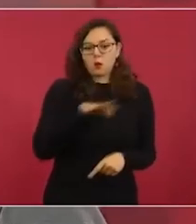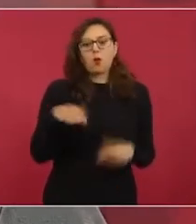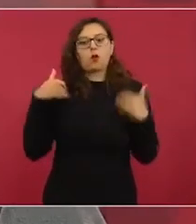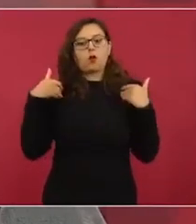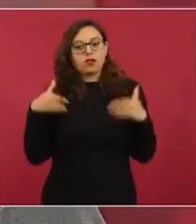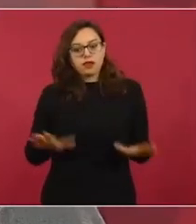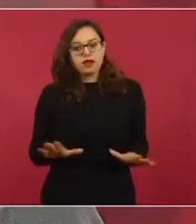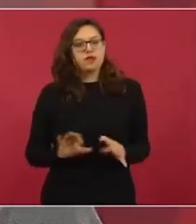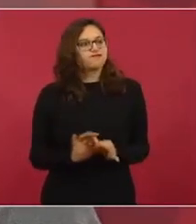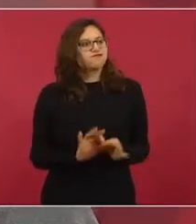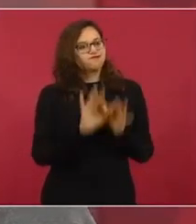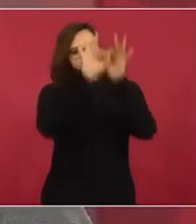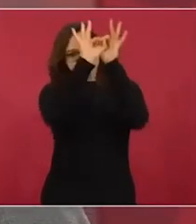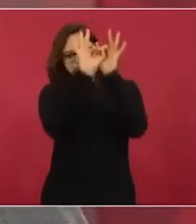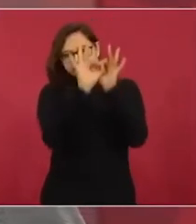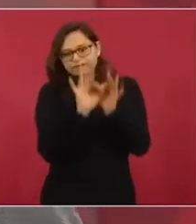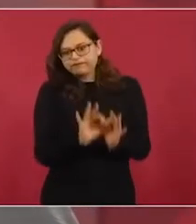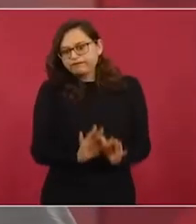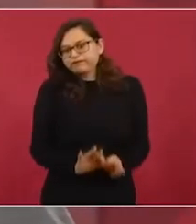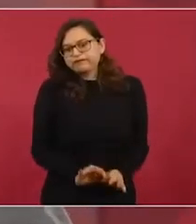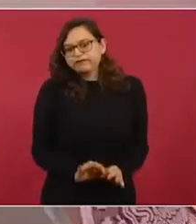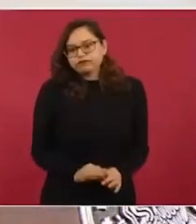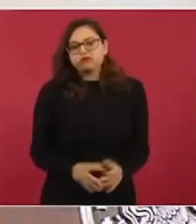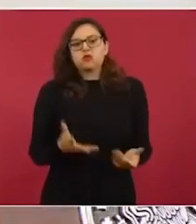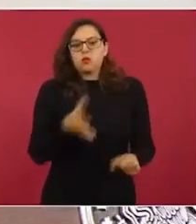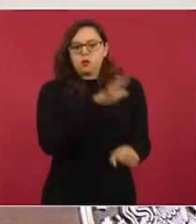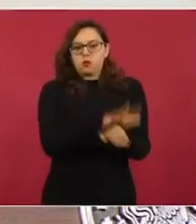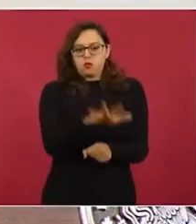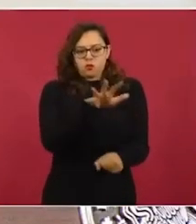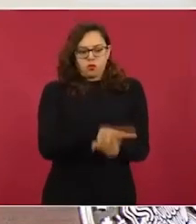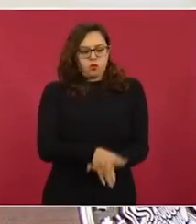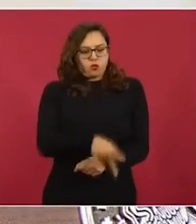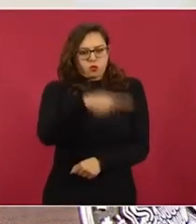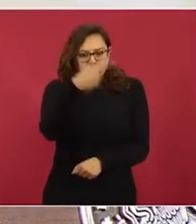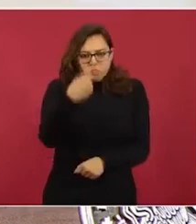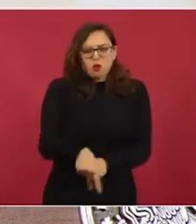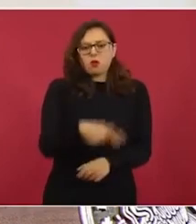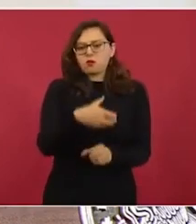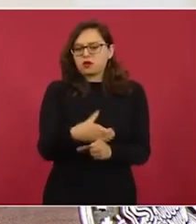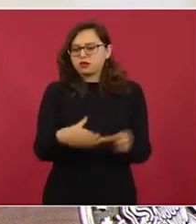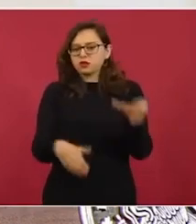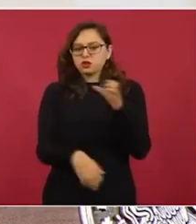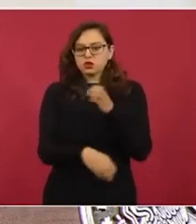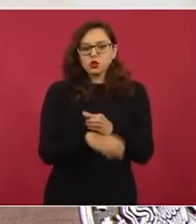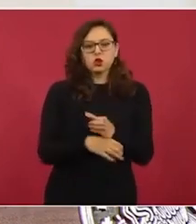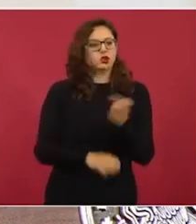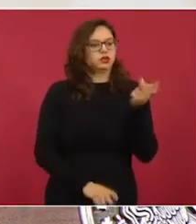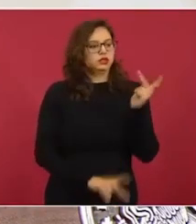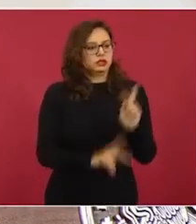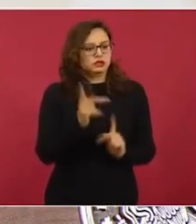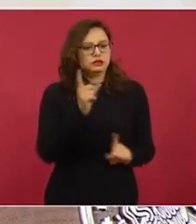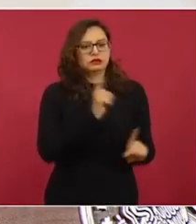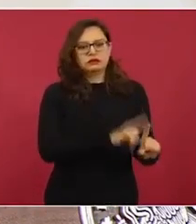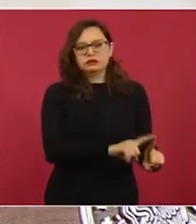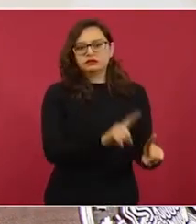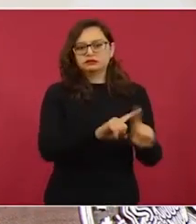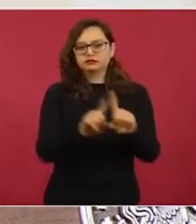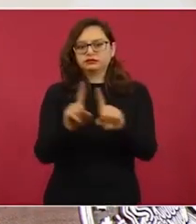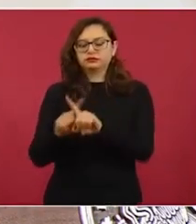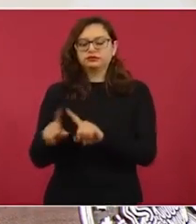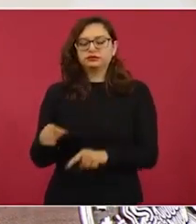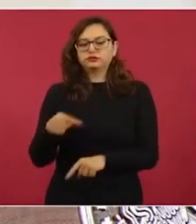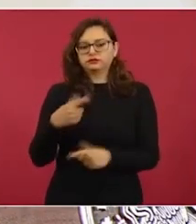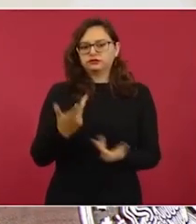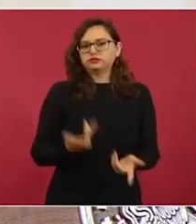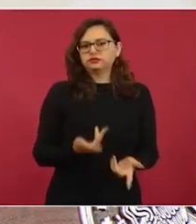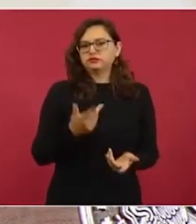Ahora, ser autosuficientes para producir en América